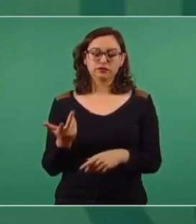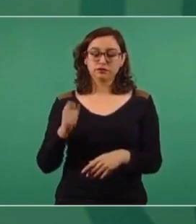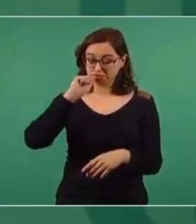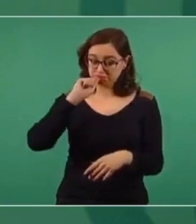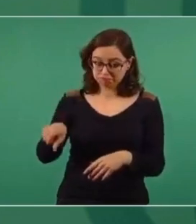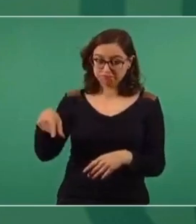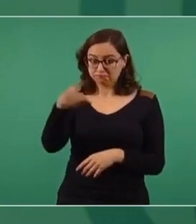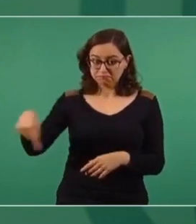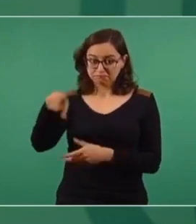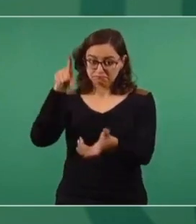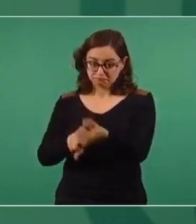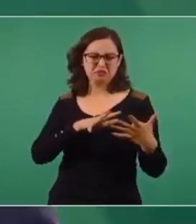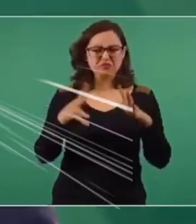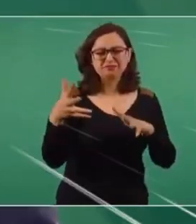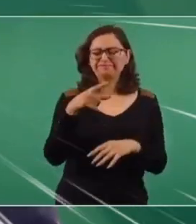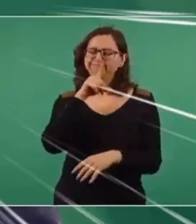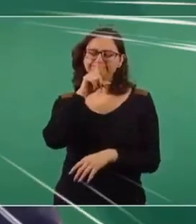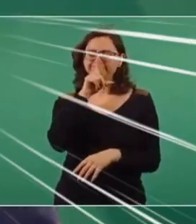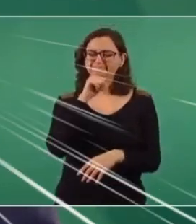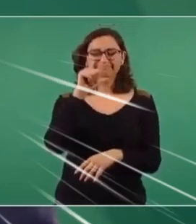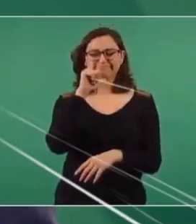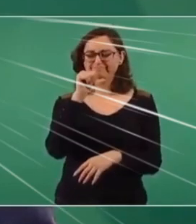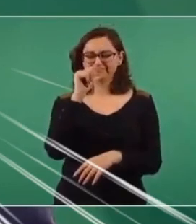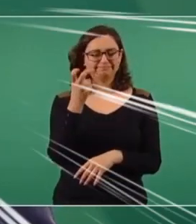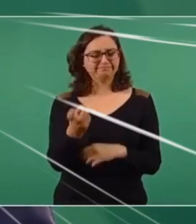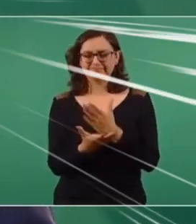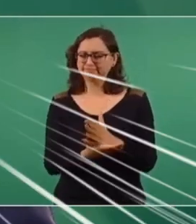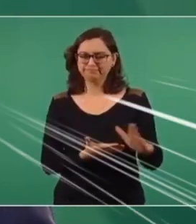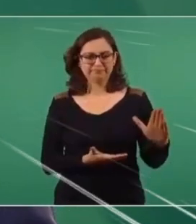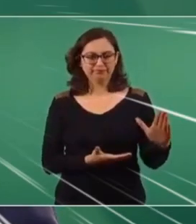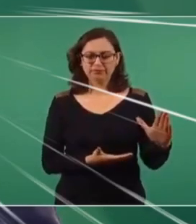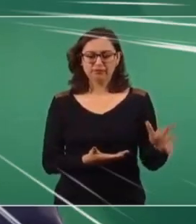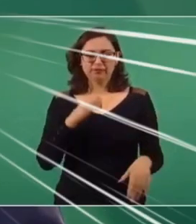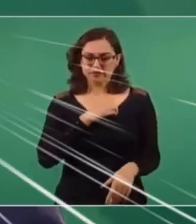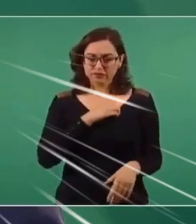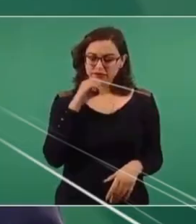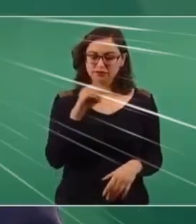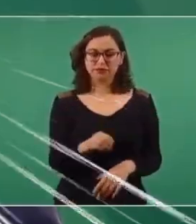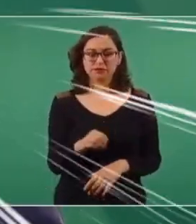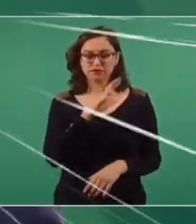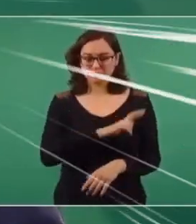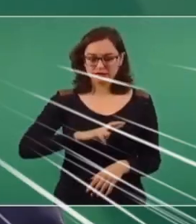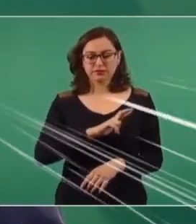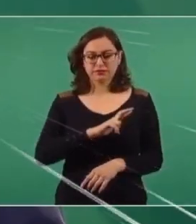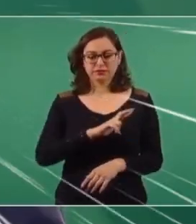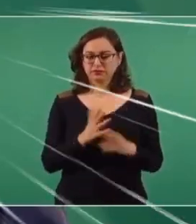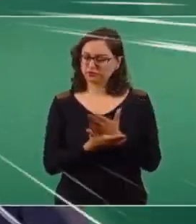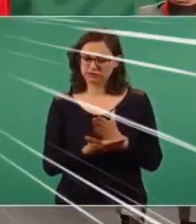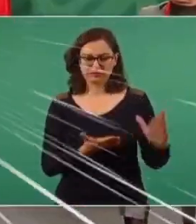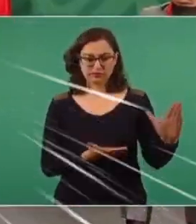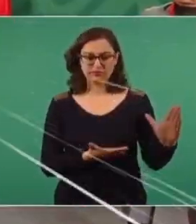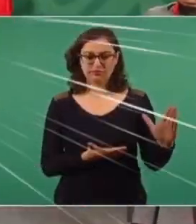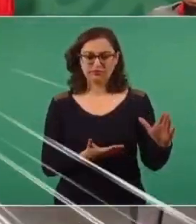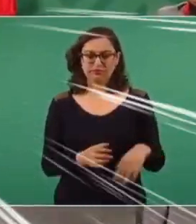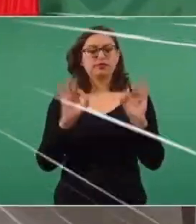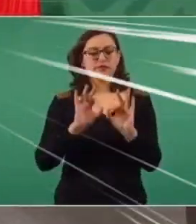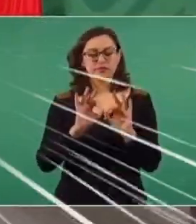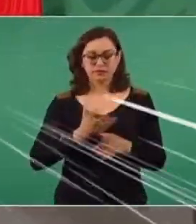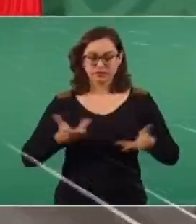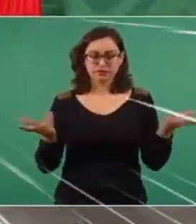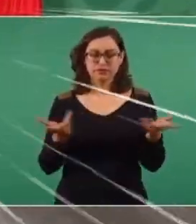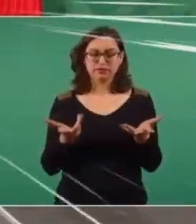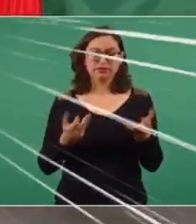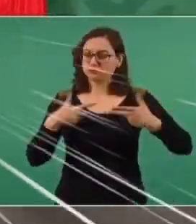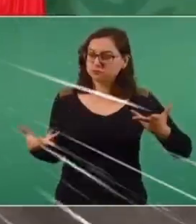a conseguir la paz. Que hagamos a un lado el odio, el rencor, que llevemos a la práctica el principio